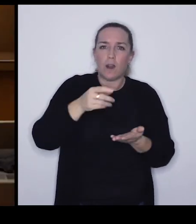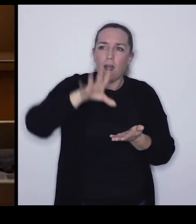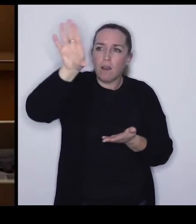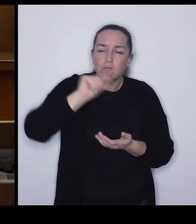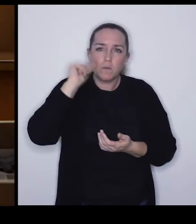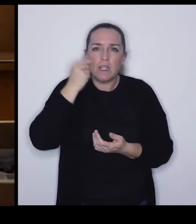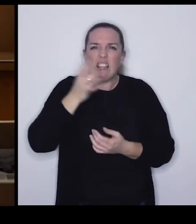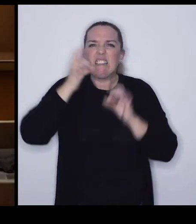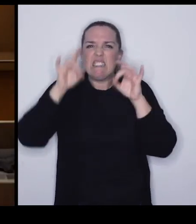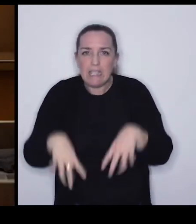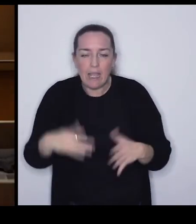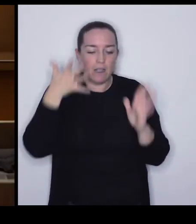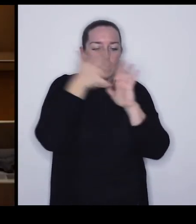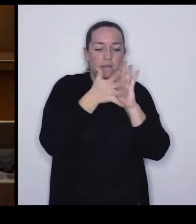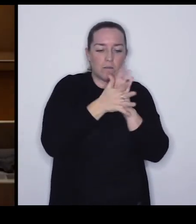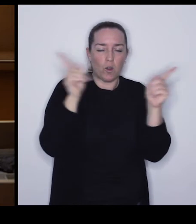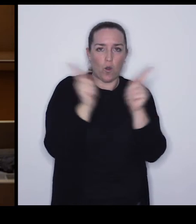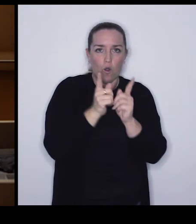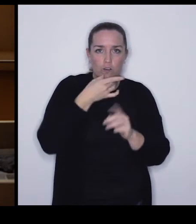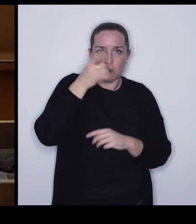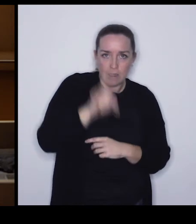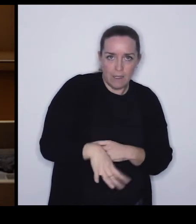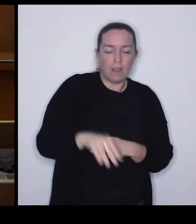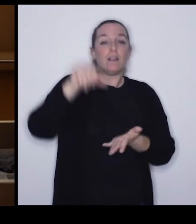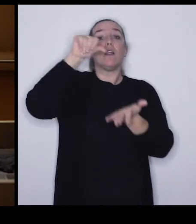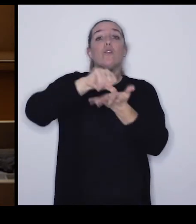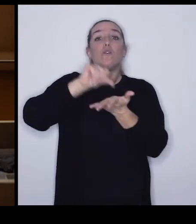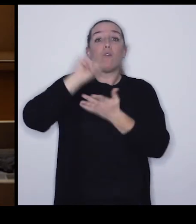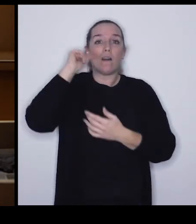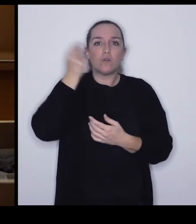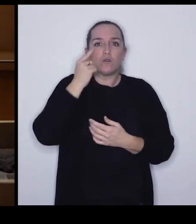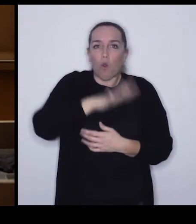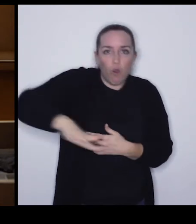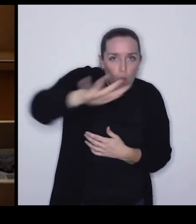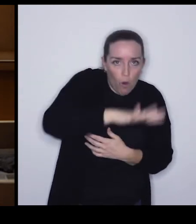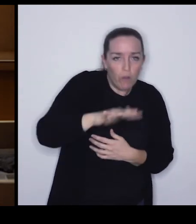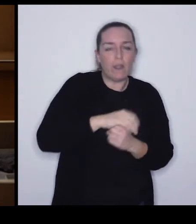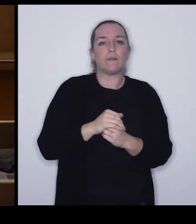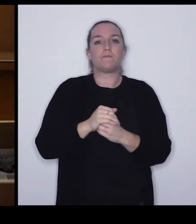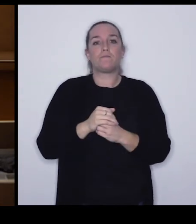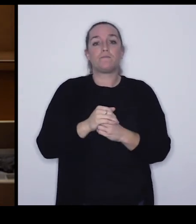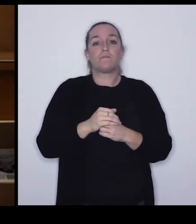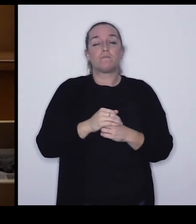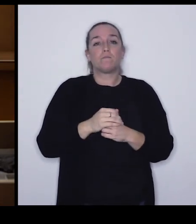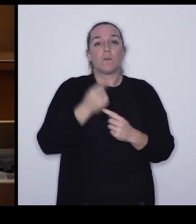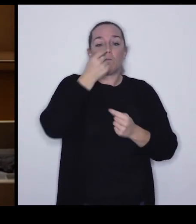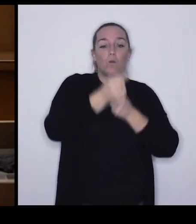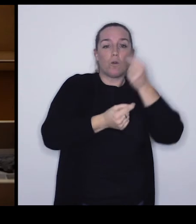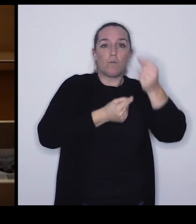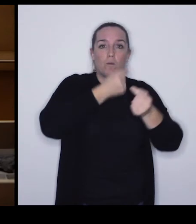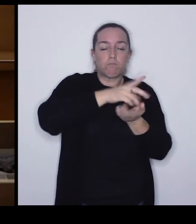recogido... ...una determinación previa... ...localidad donde se ha recogido... ...y según vamos